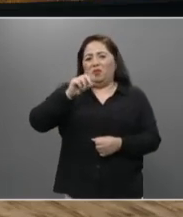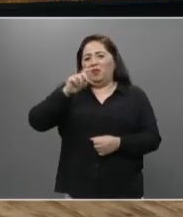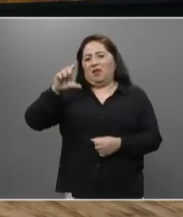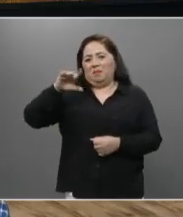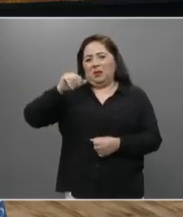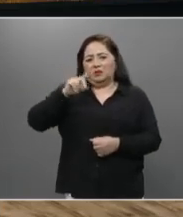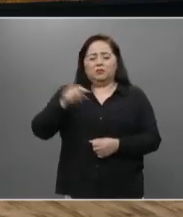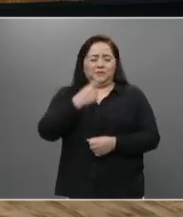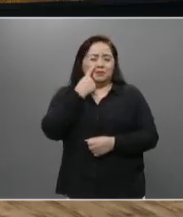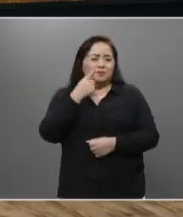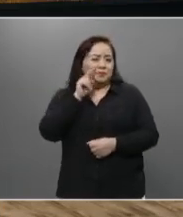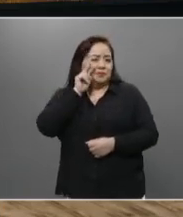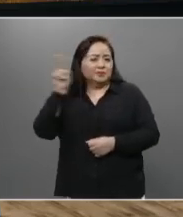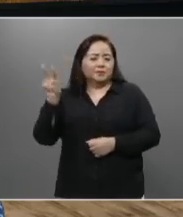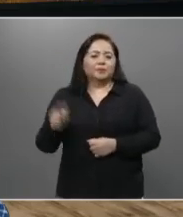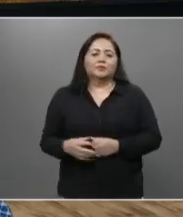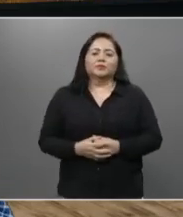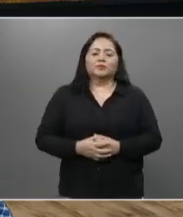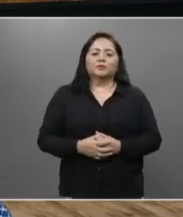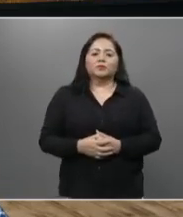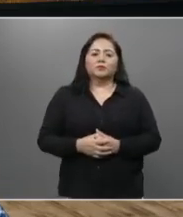porque sí, vale mucho la pena.